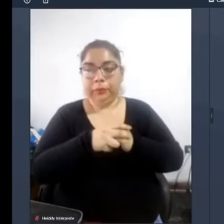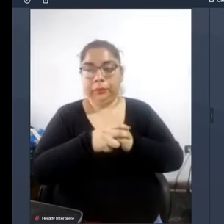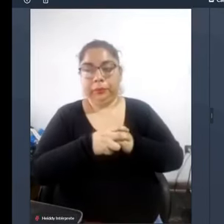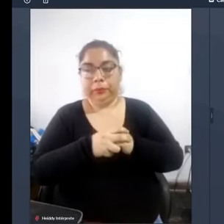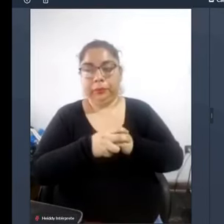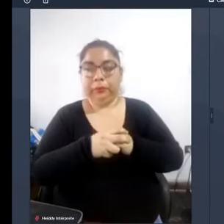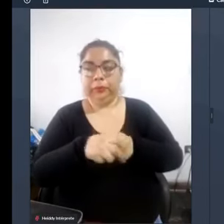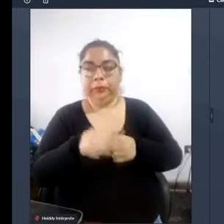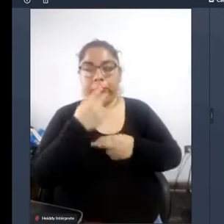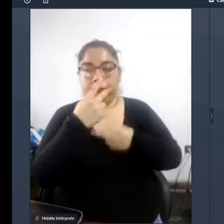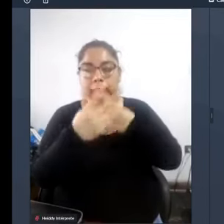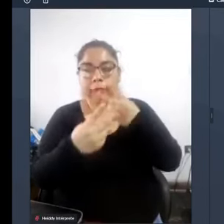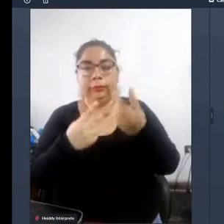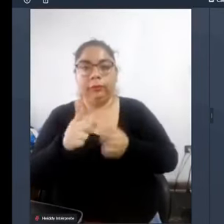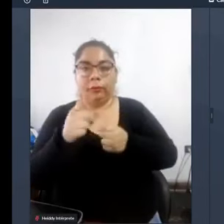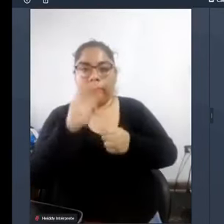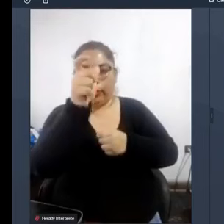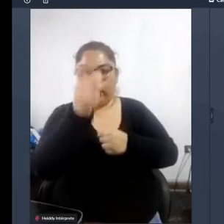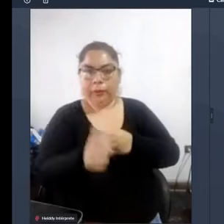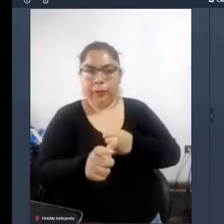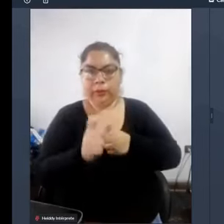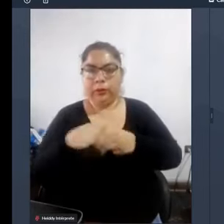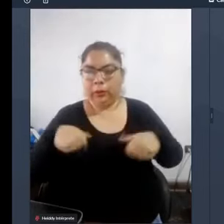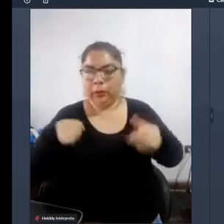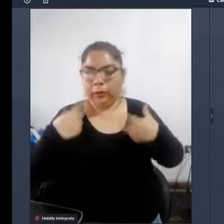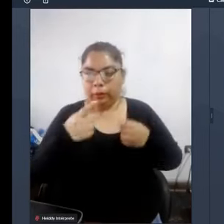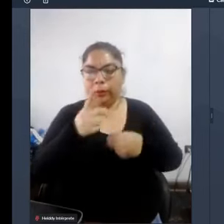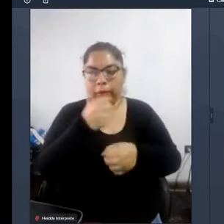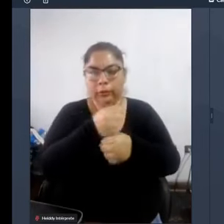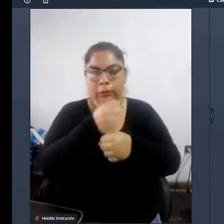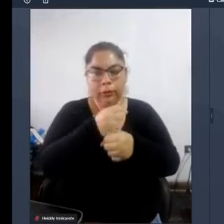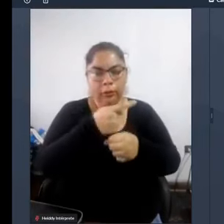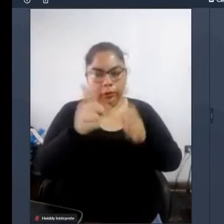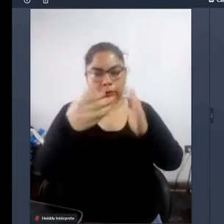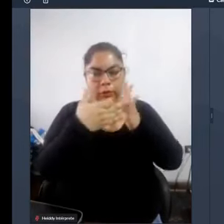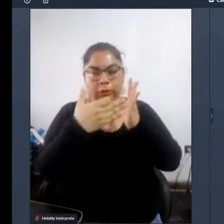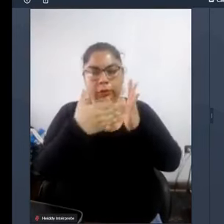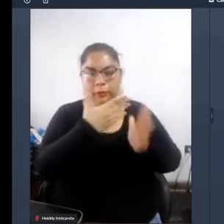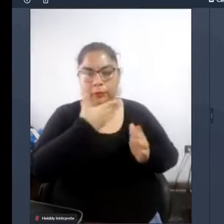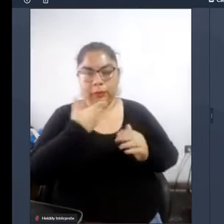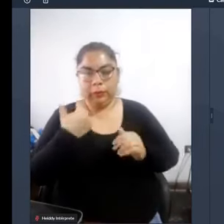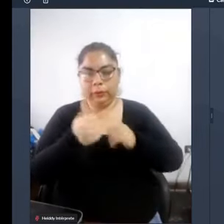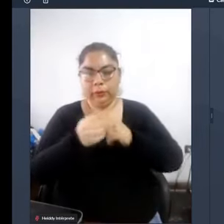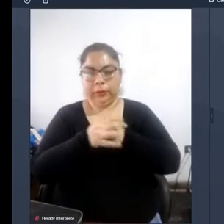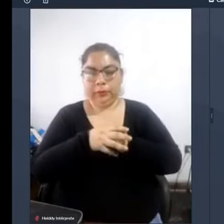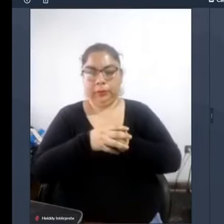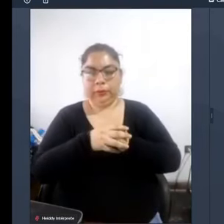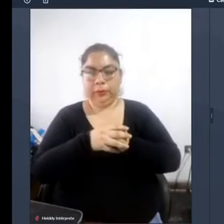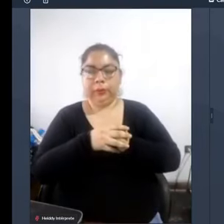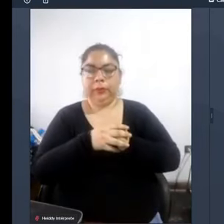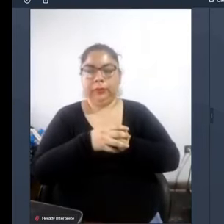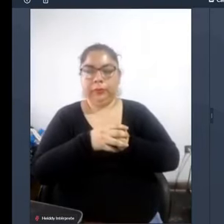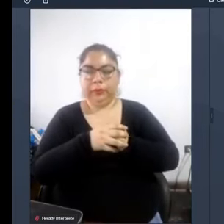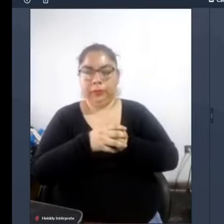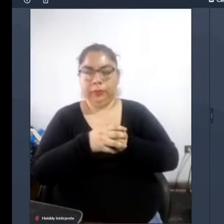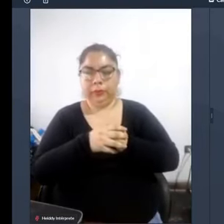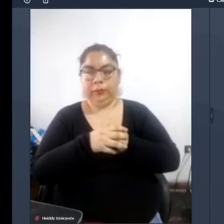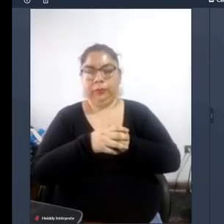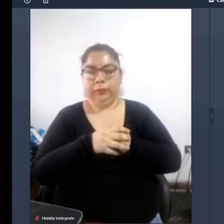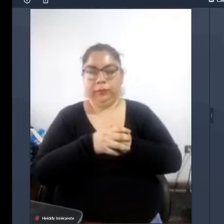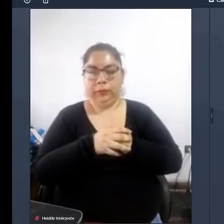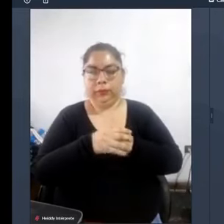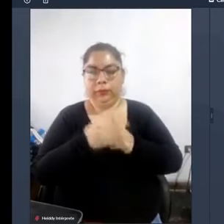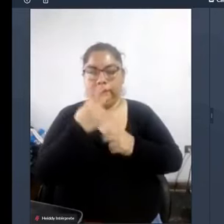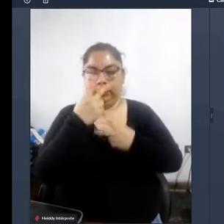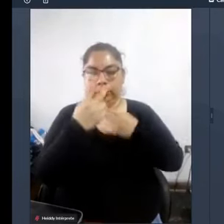este ciudadano podría desempeñar mejor sus funciones otro dato que proviene de este libro